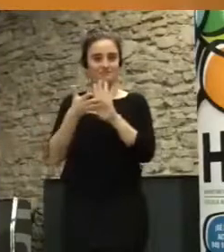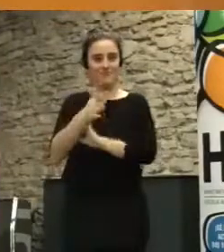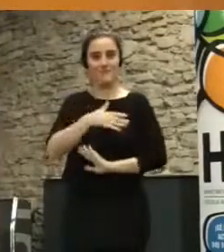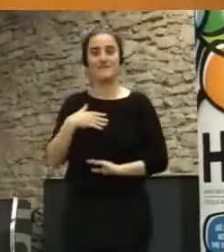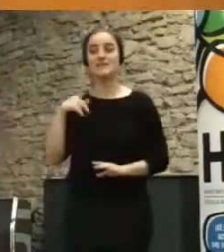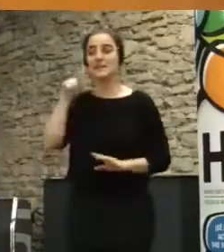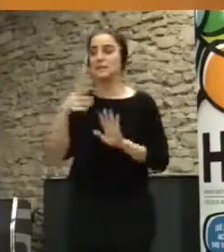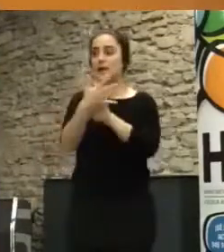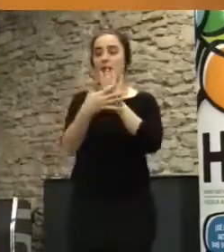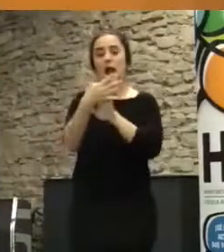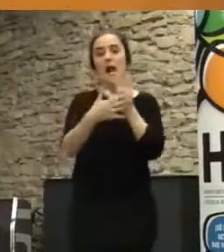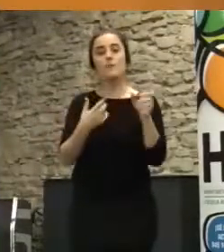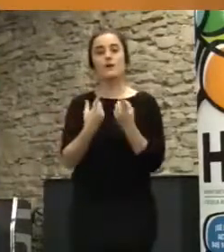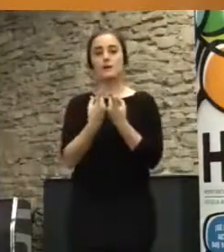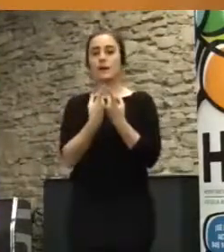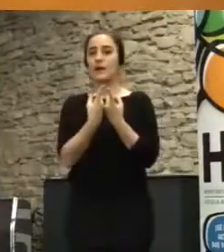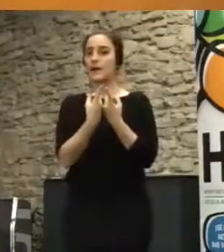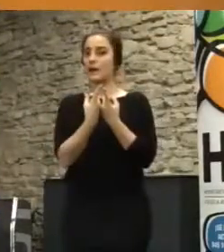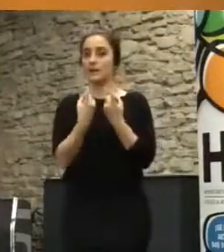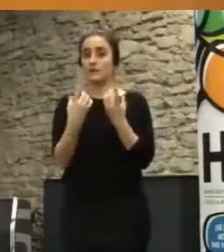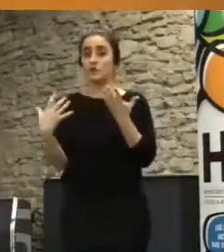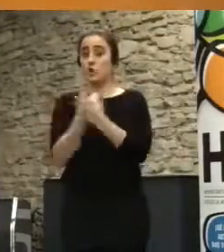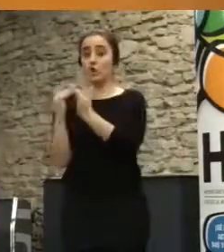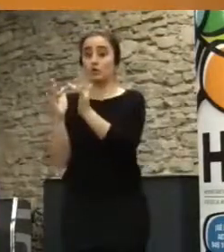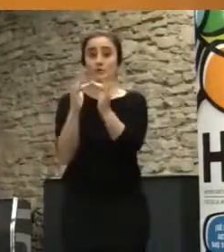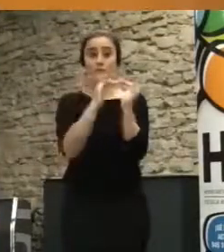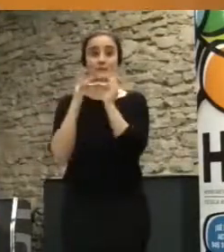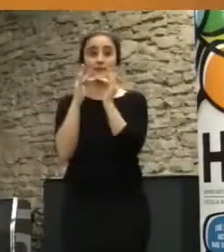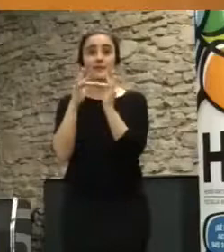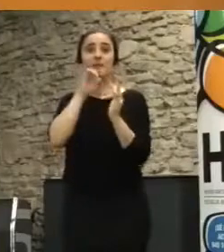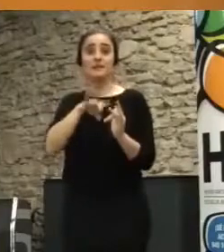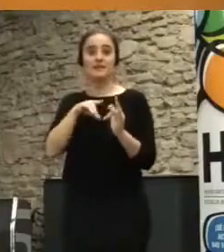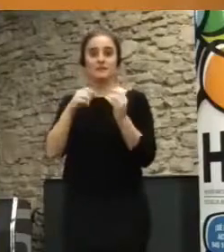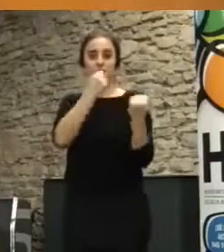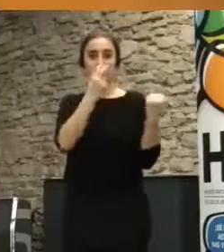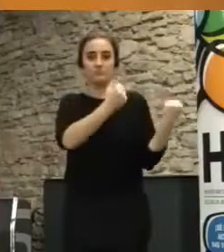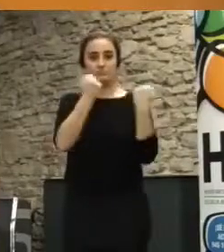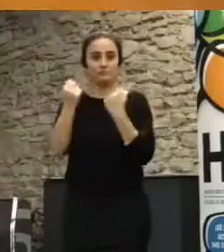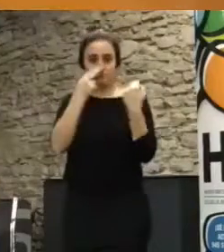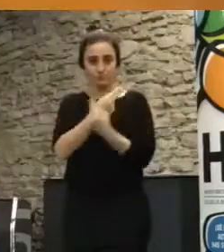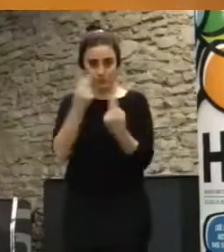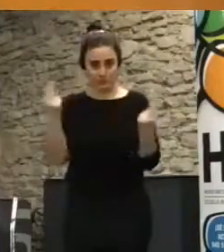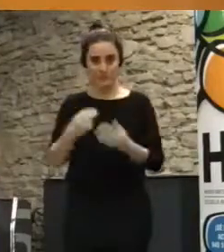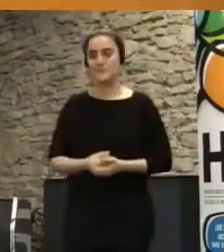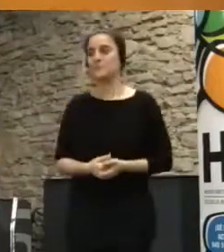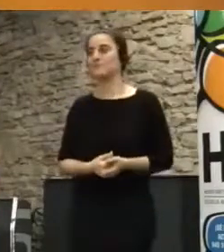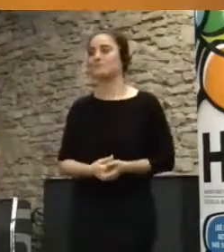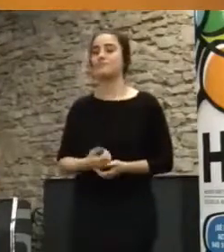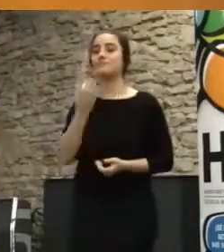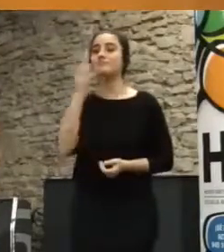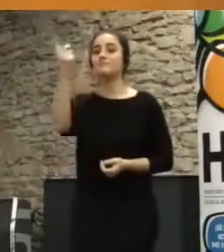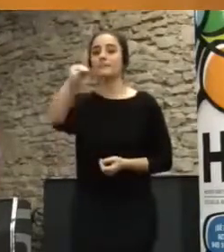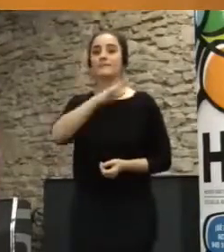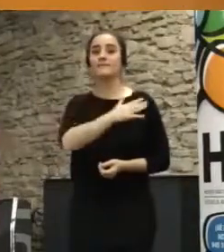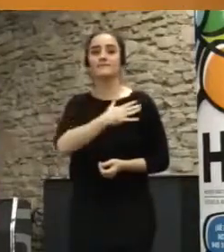también de la necesaria conexión de todo ello con la administración. Si van a participar ustedes,